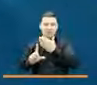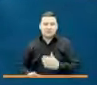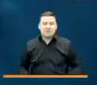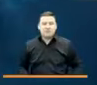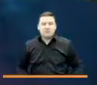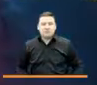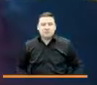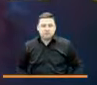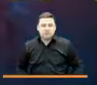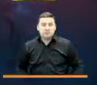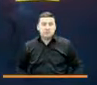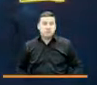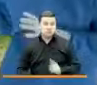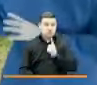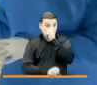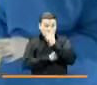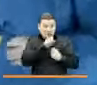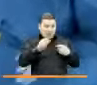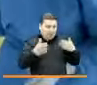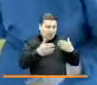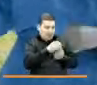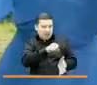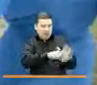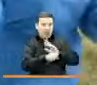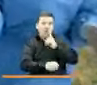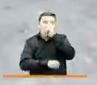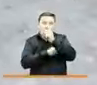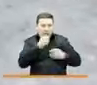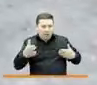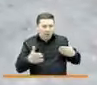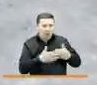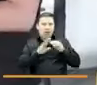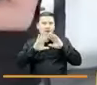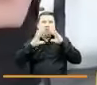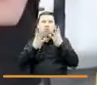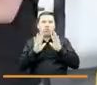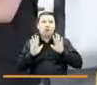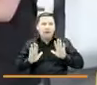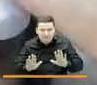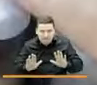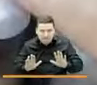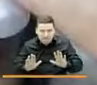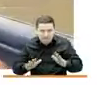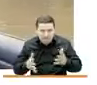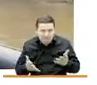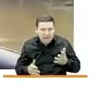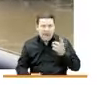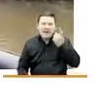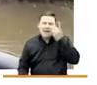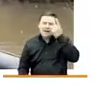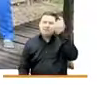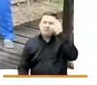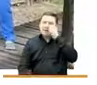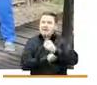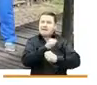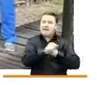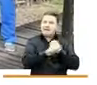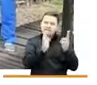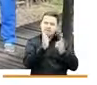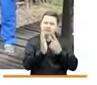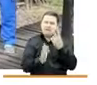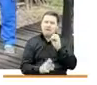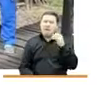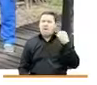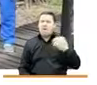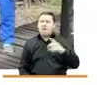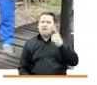El año de la pandemia, el año en que el mundo se detuvo. Así será recordado el 2020. Pero para nosotros,